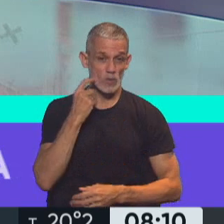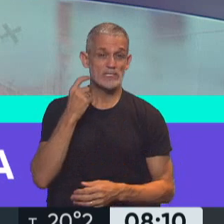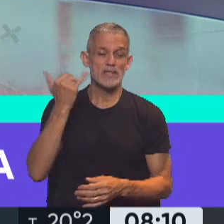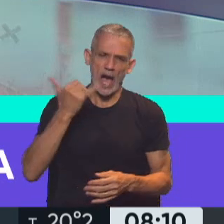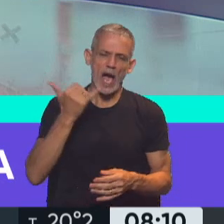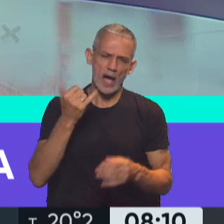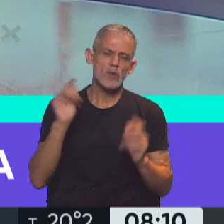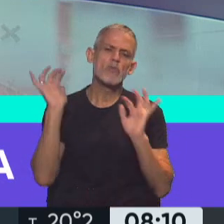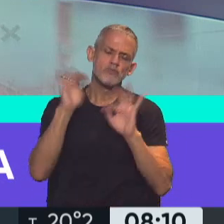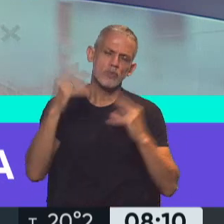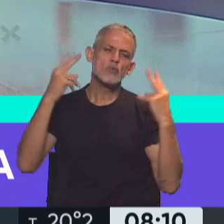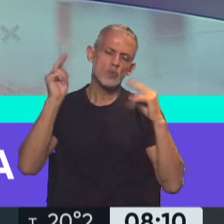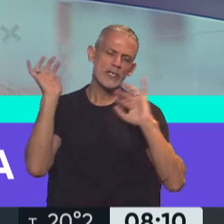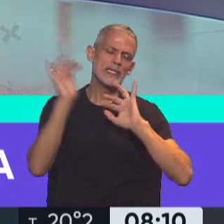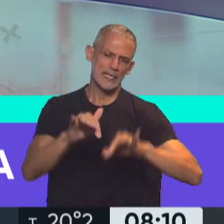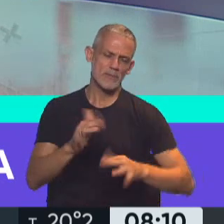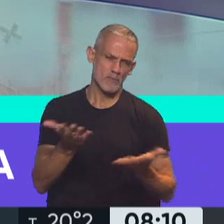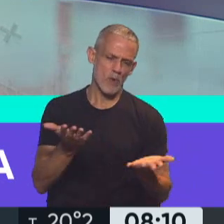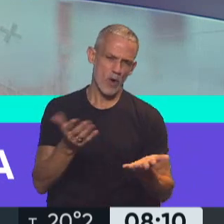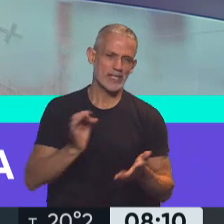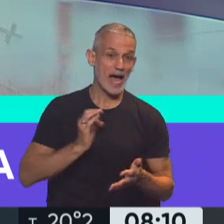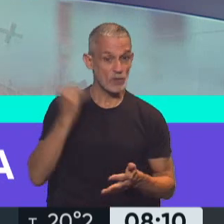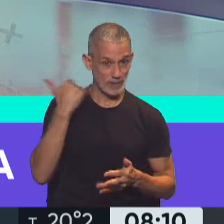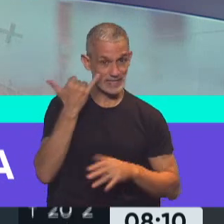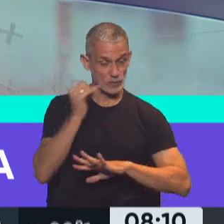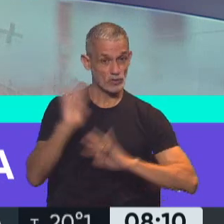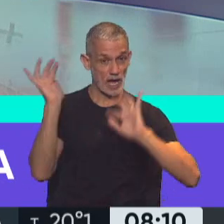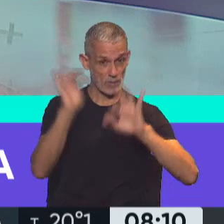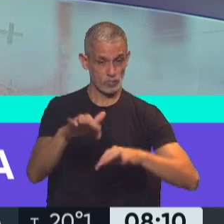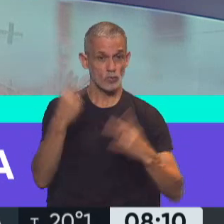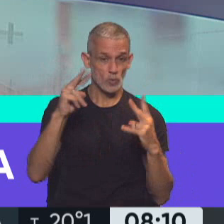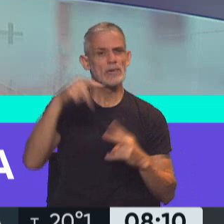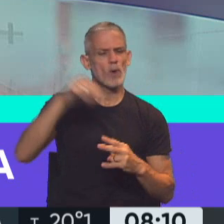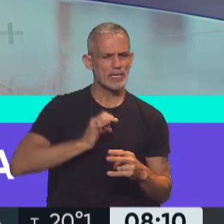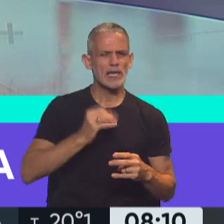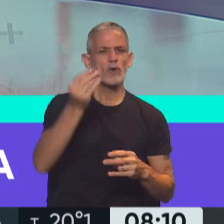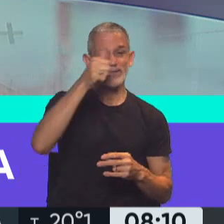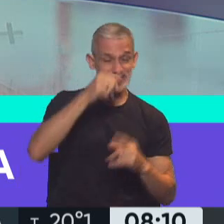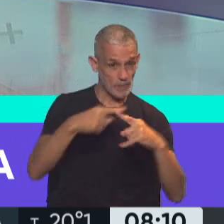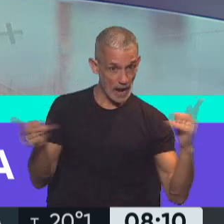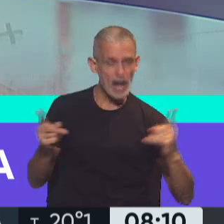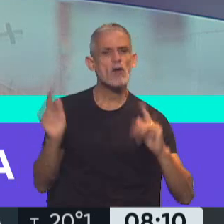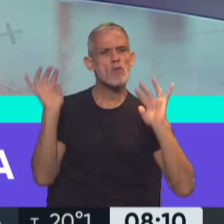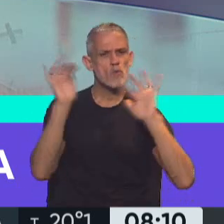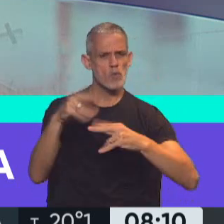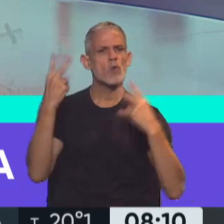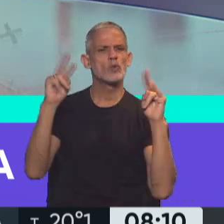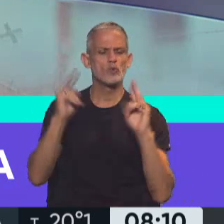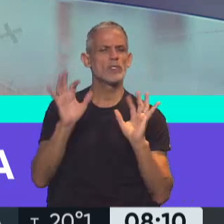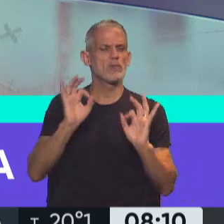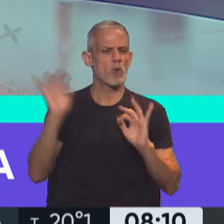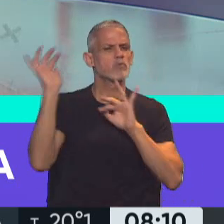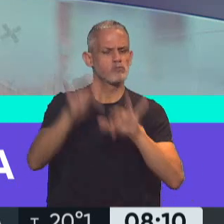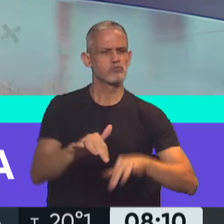mucha afluencia de turismo, ya lo tuvimos el año pasado y este año también, los fines de semana largo hemos tenido turismo a pleno,